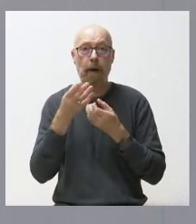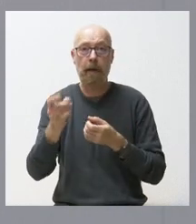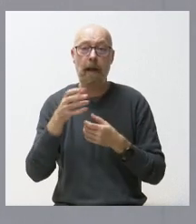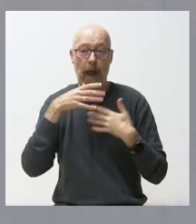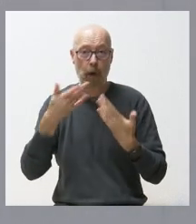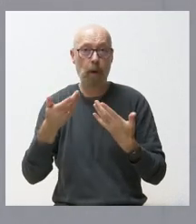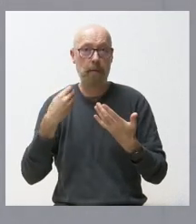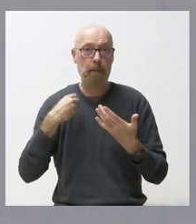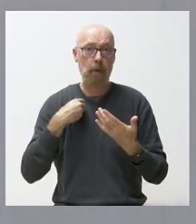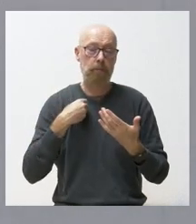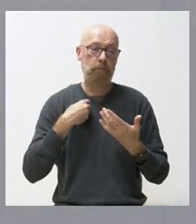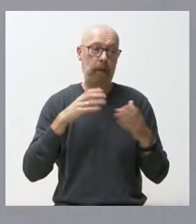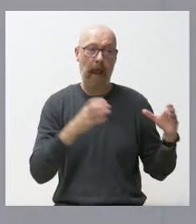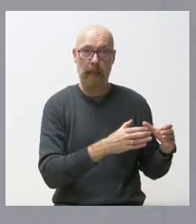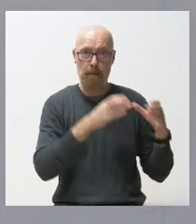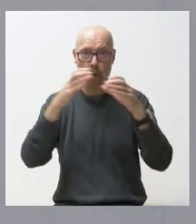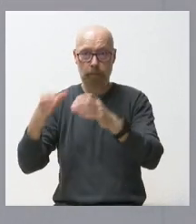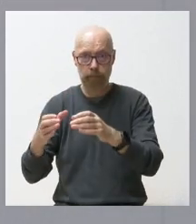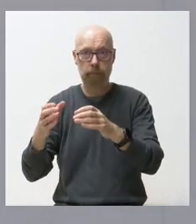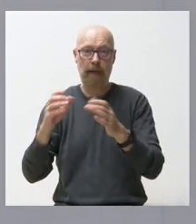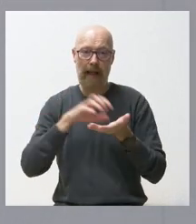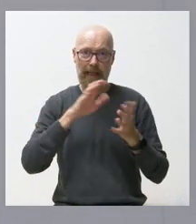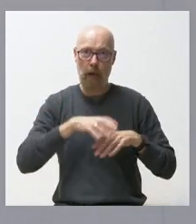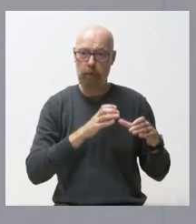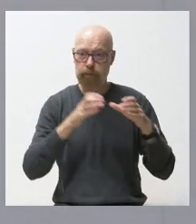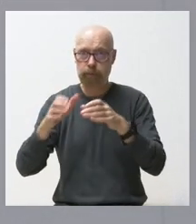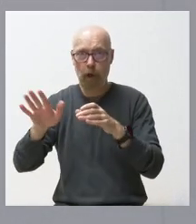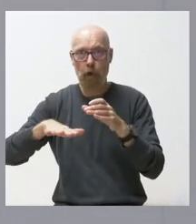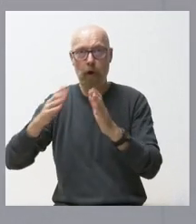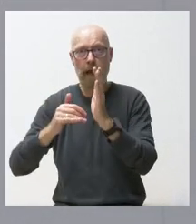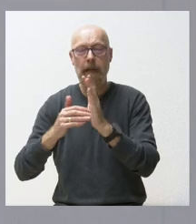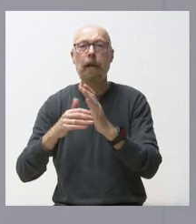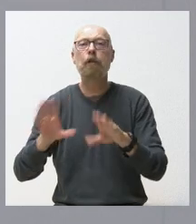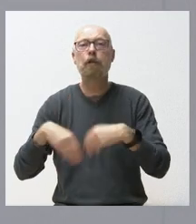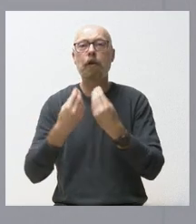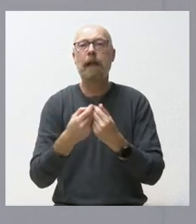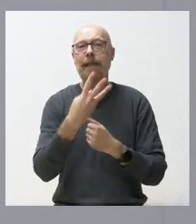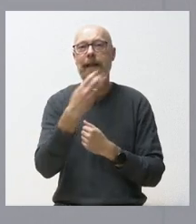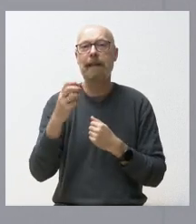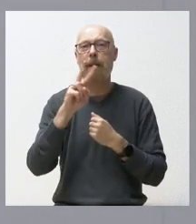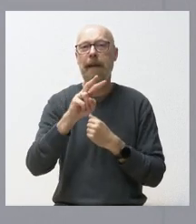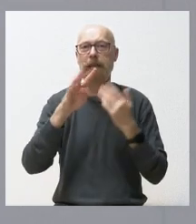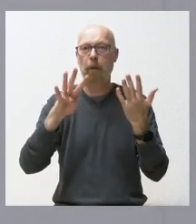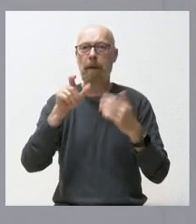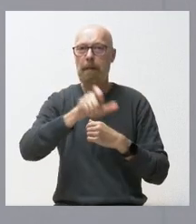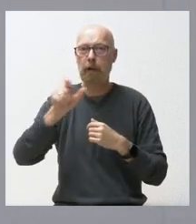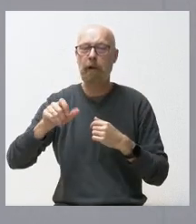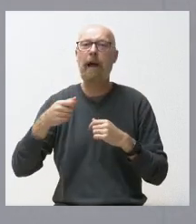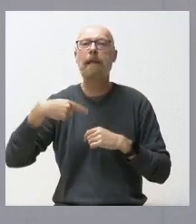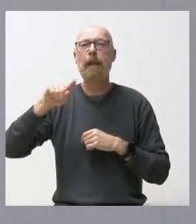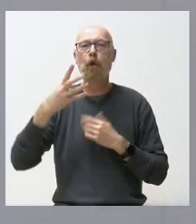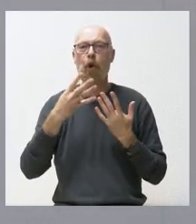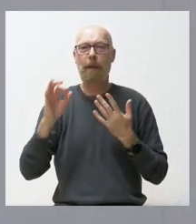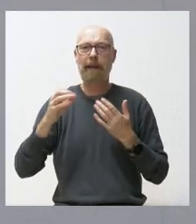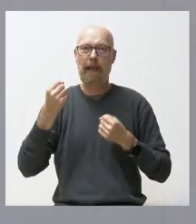que ya está prestando servicios por parte de Castilla y León en esa zona asciende a 329 personas y 190 vehículos. Tienen